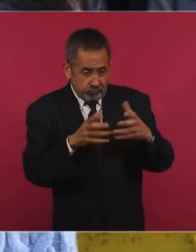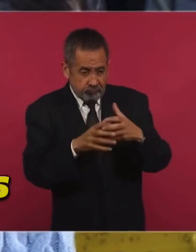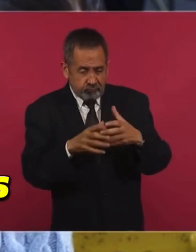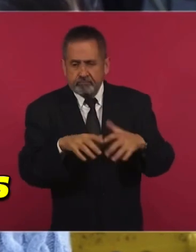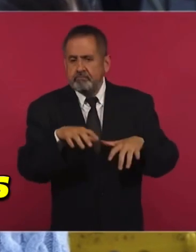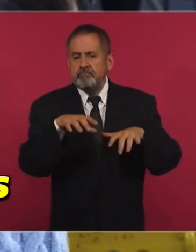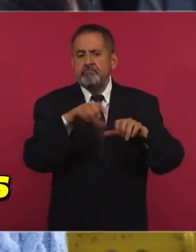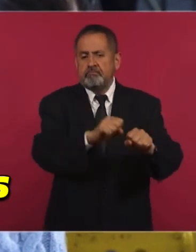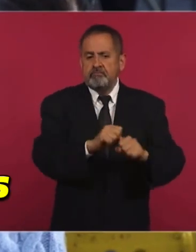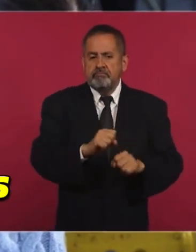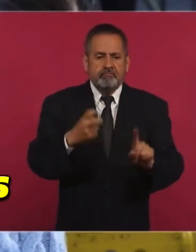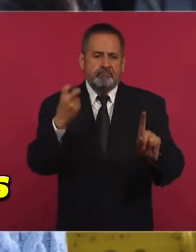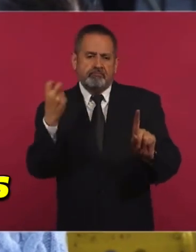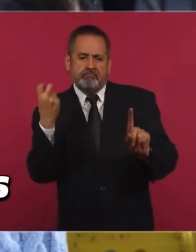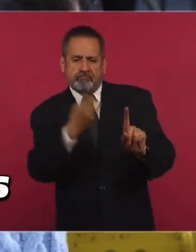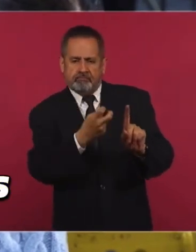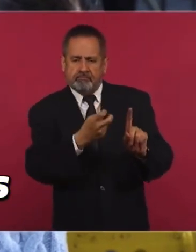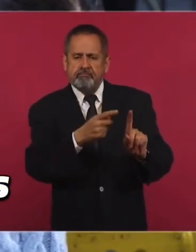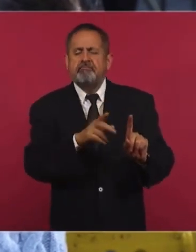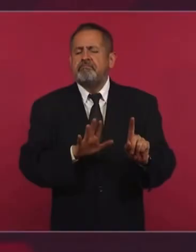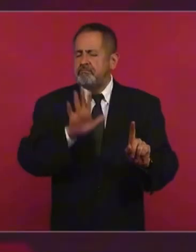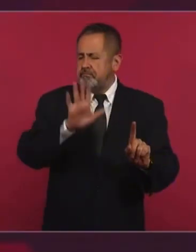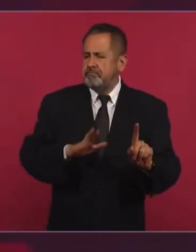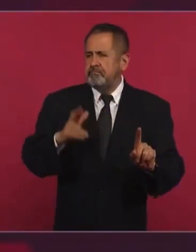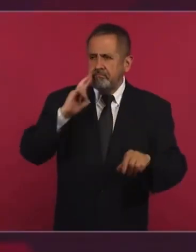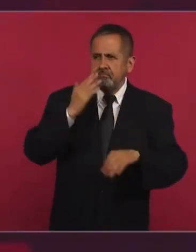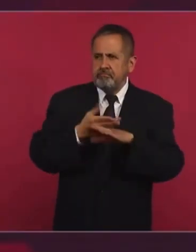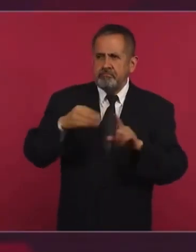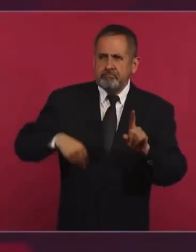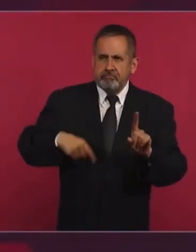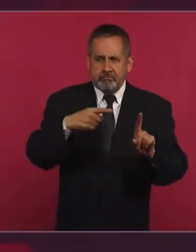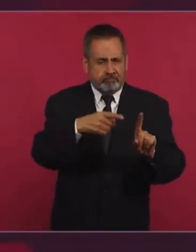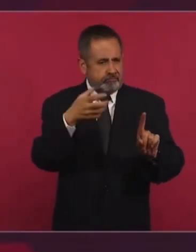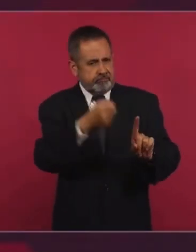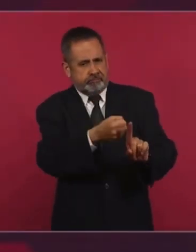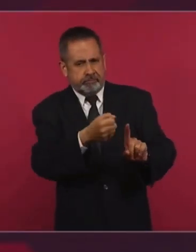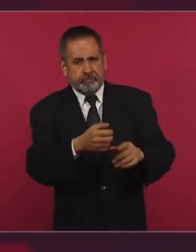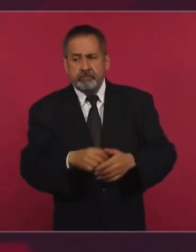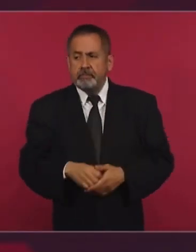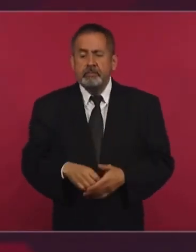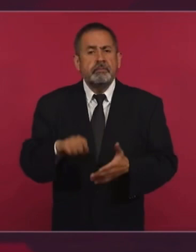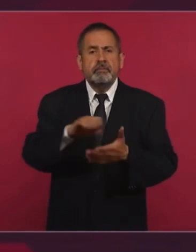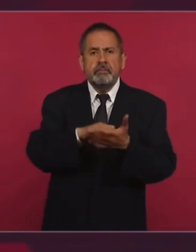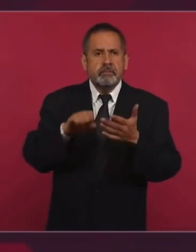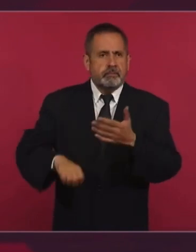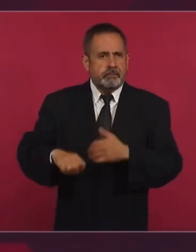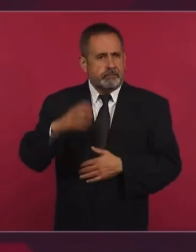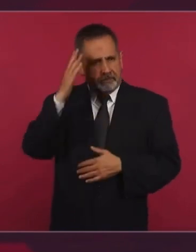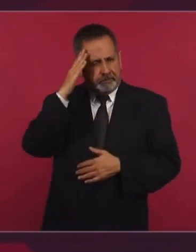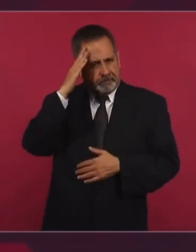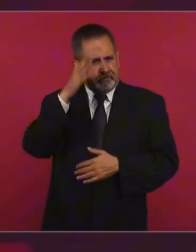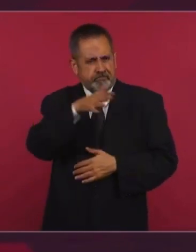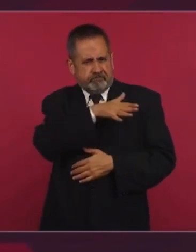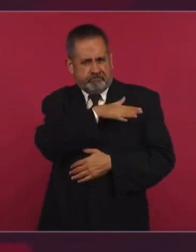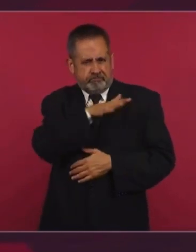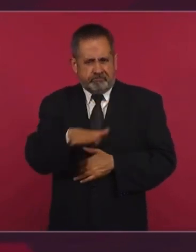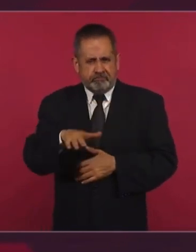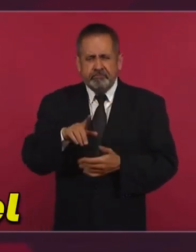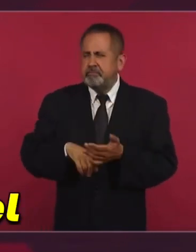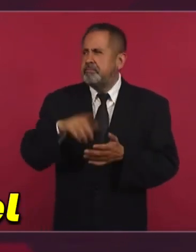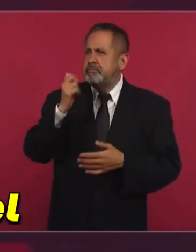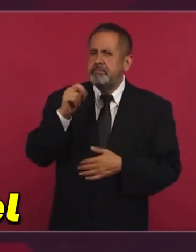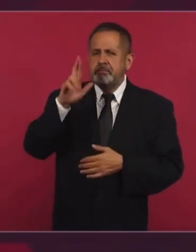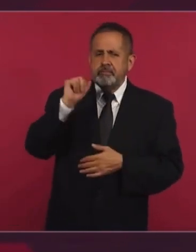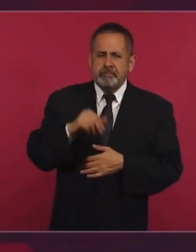presuntos responsables. Por ejemplo, hay un general que en ese entonces